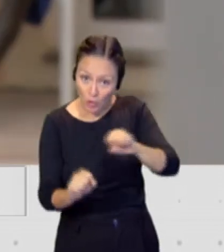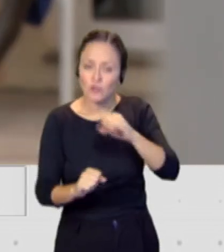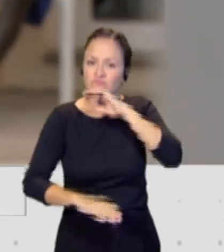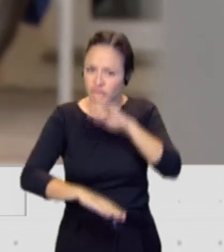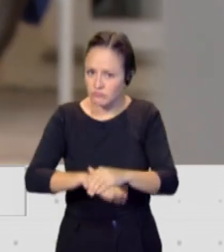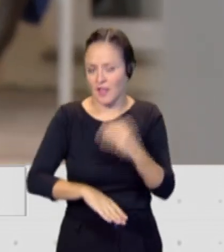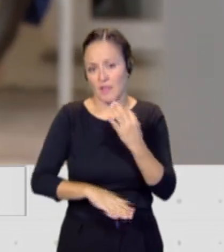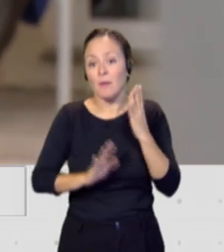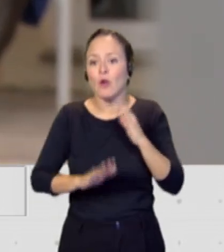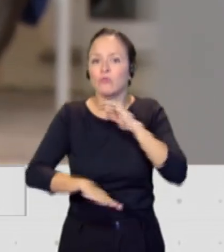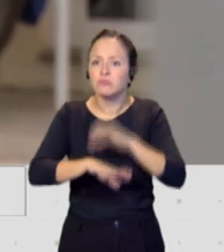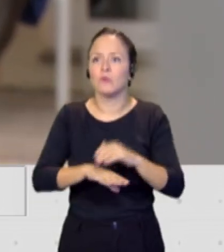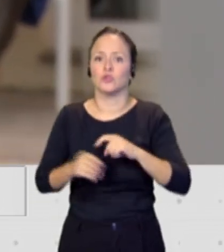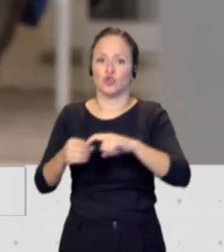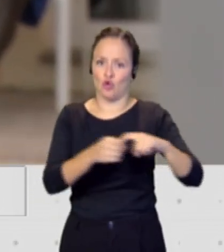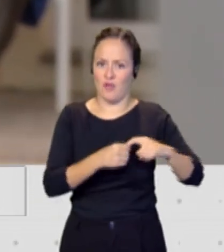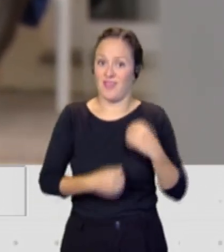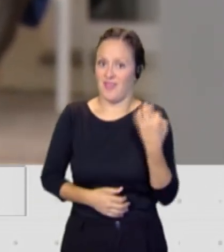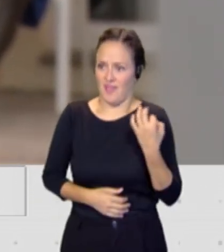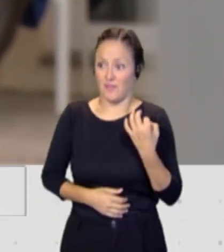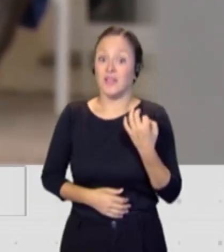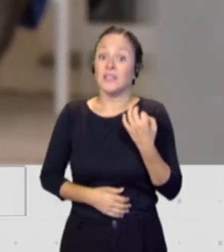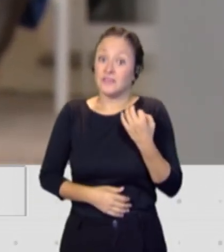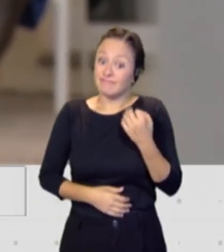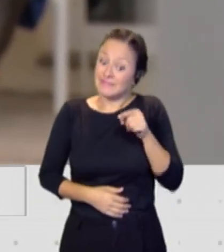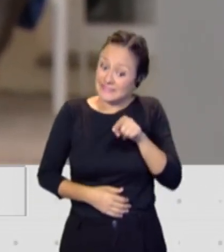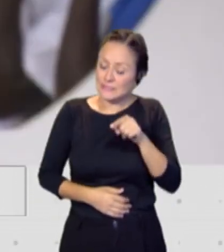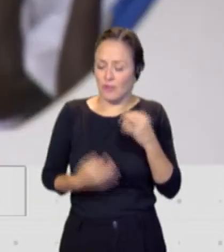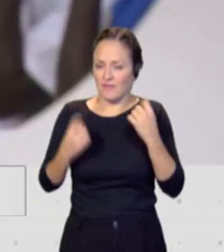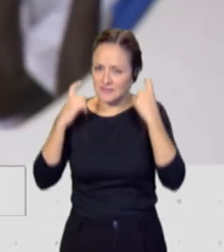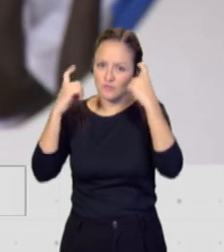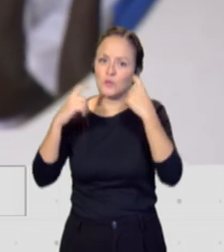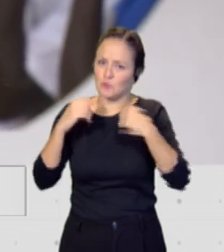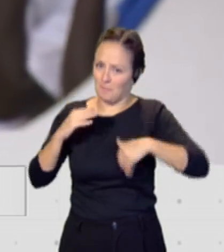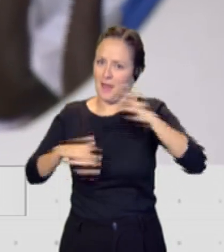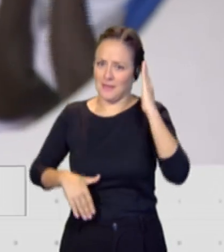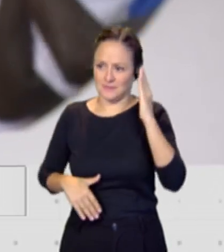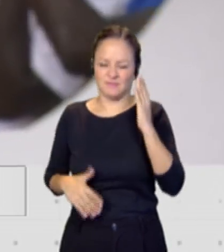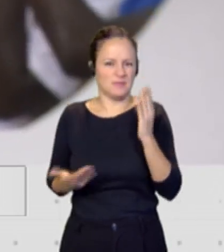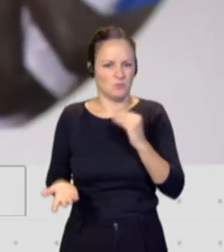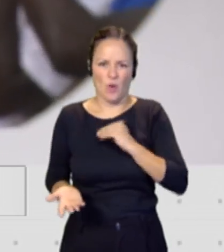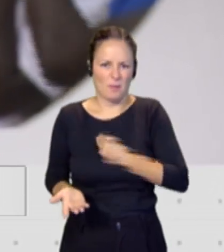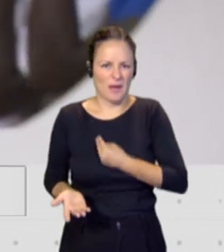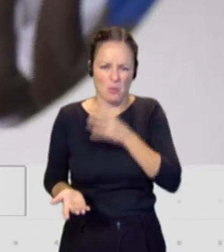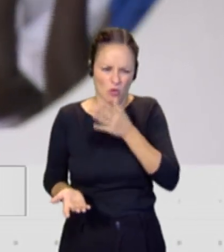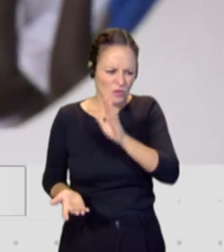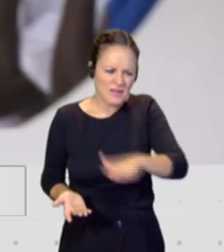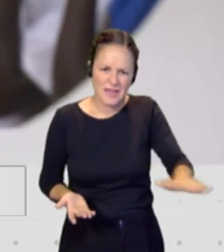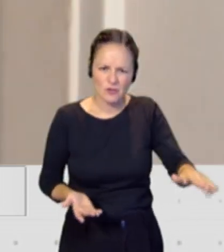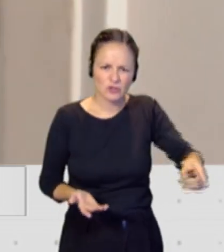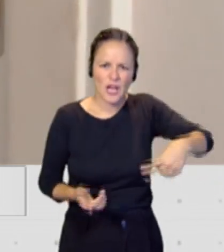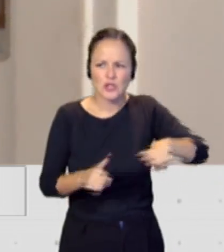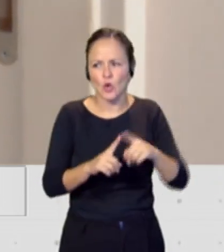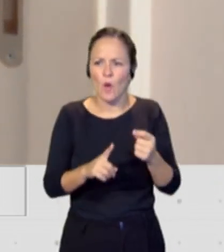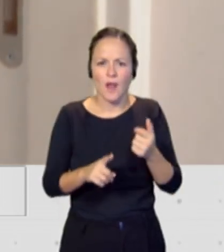solidaria. Y en eso hay que hacer más esfuerzos y es una pena que los menores se encuentren como una